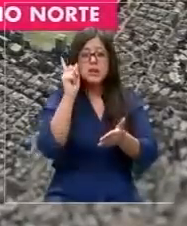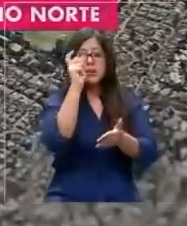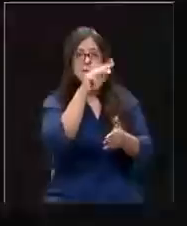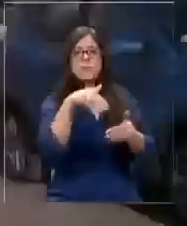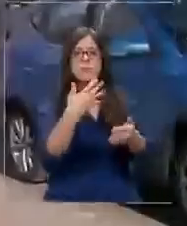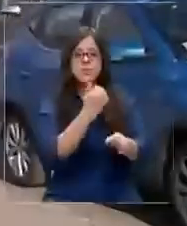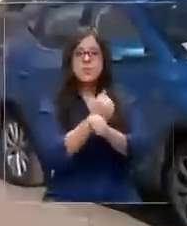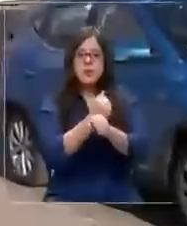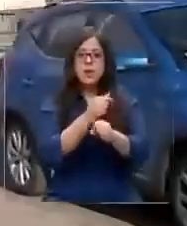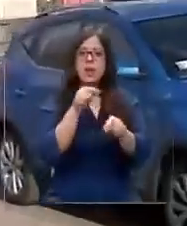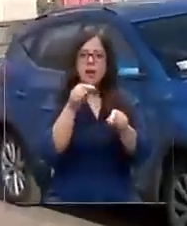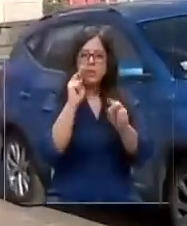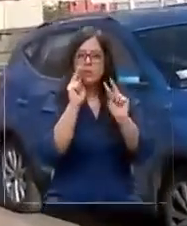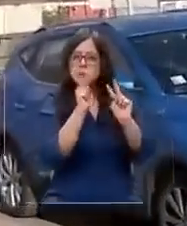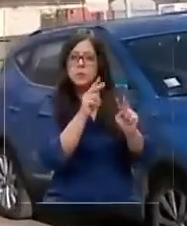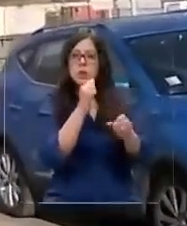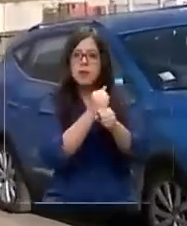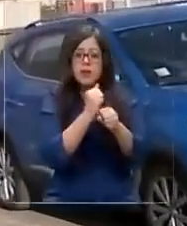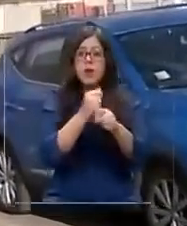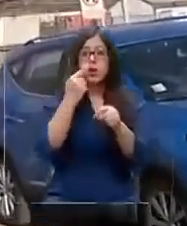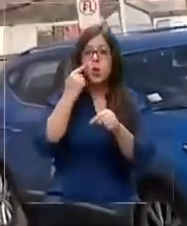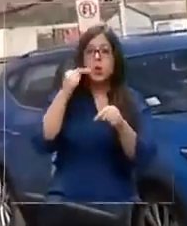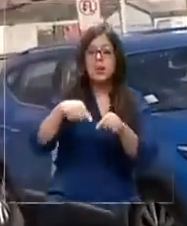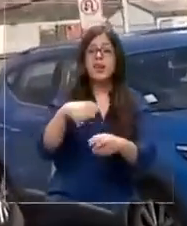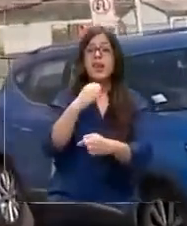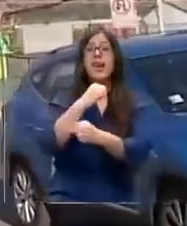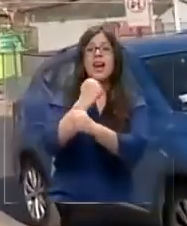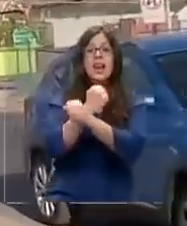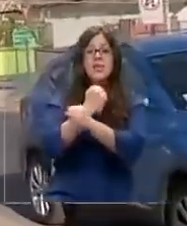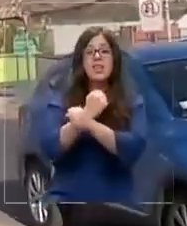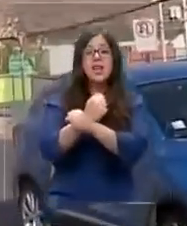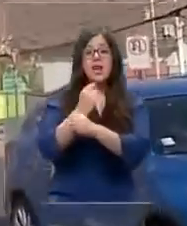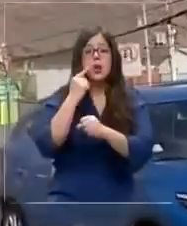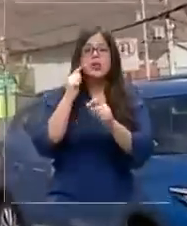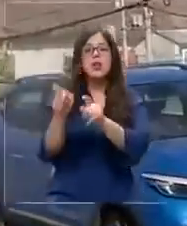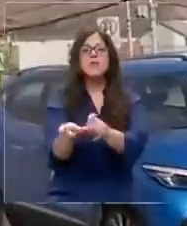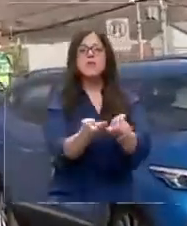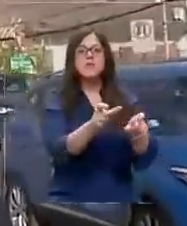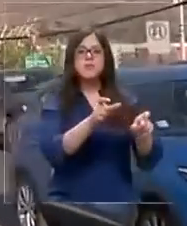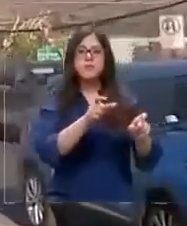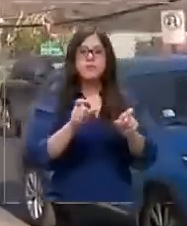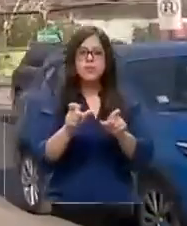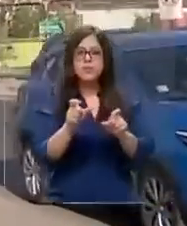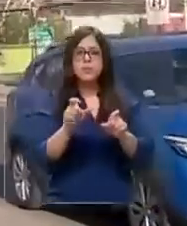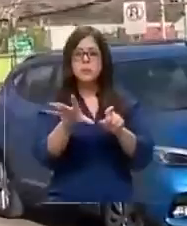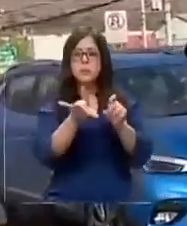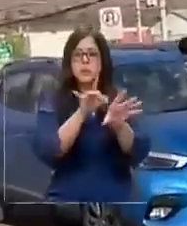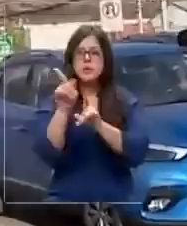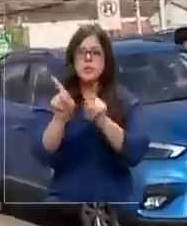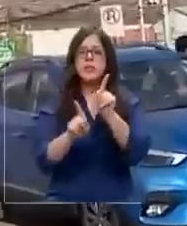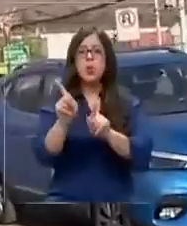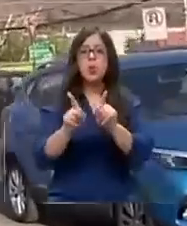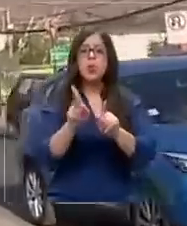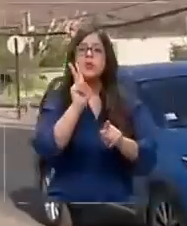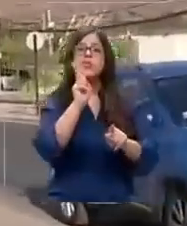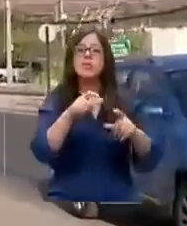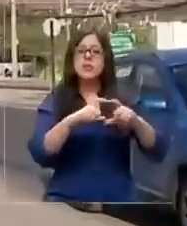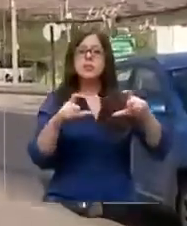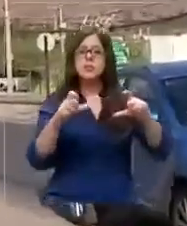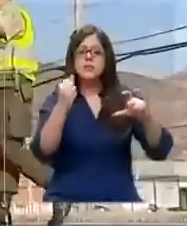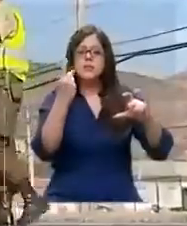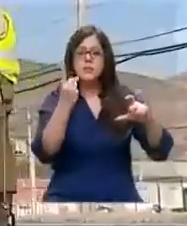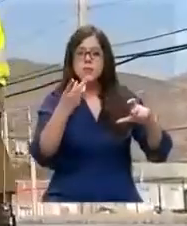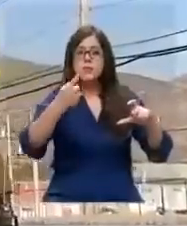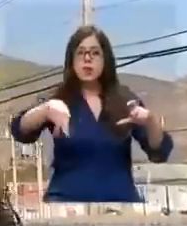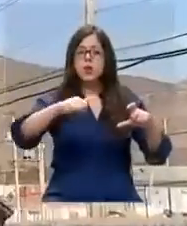trabajando. En estos momentos, Carabineros de Radio Patrulla se encuentran realizando una fiscalización para determinar si aquellos vehículos que andan sin sus placas patentes